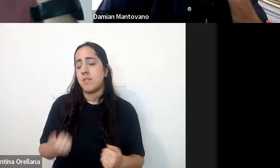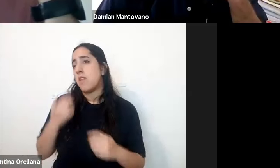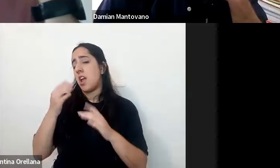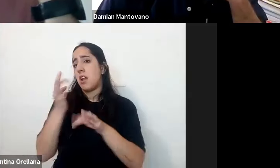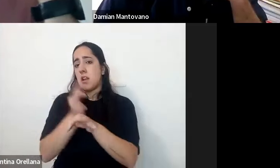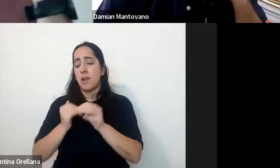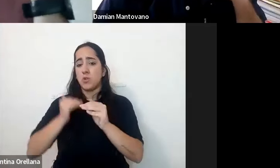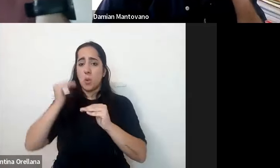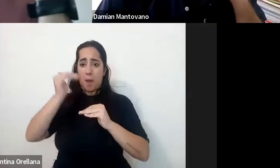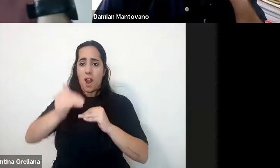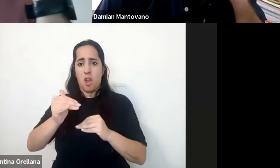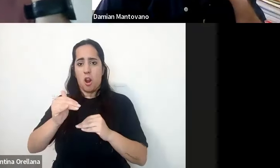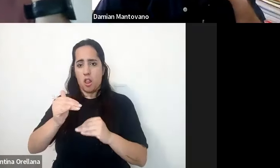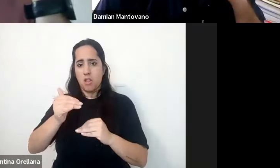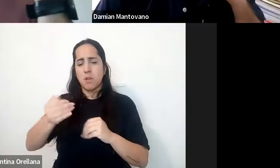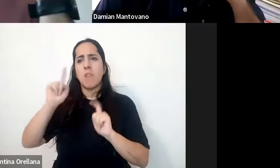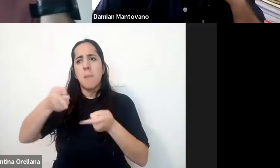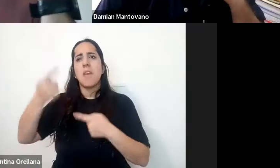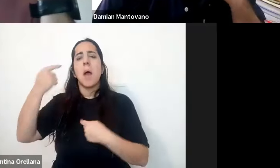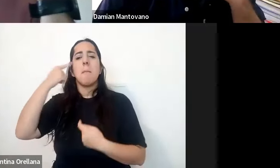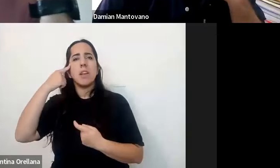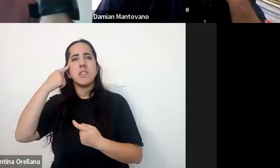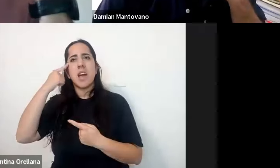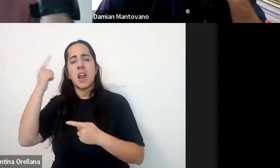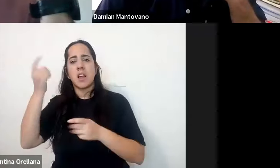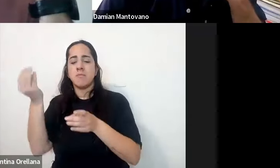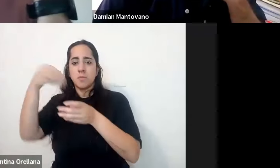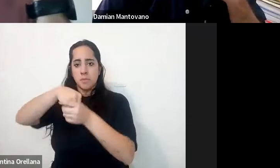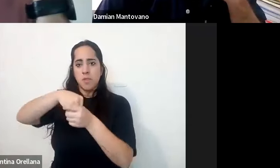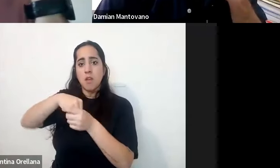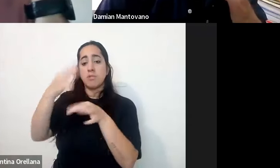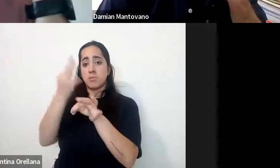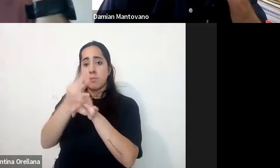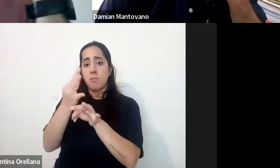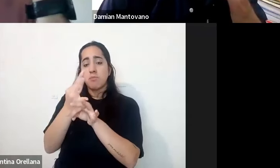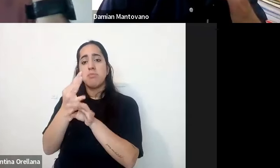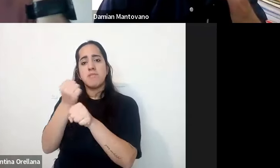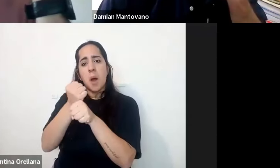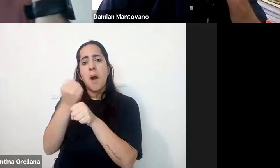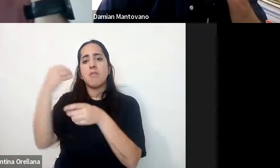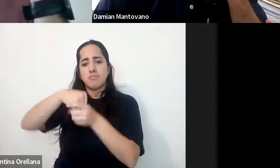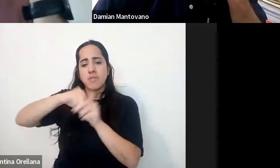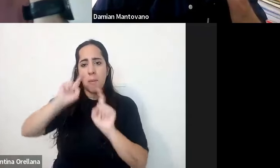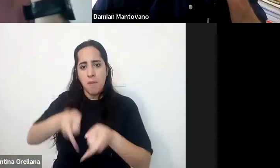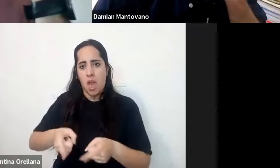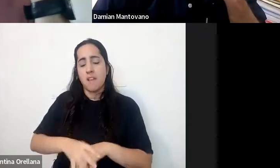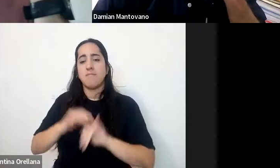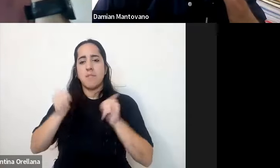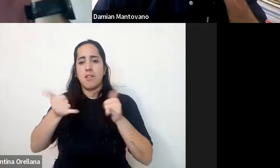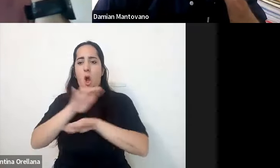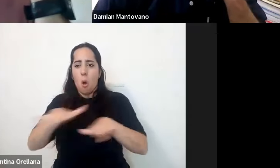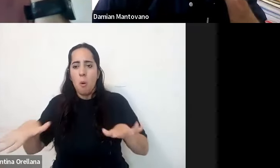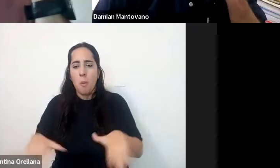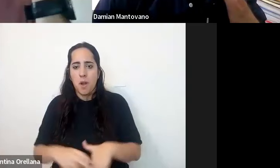es reflexionar que la inserción social y profesional de estos jóvenes también es un es un tema